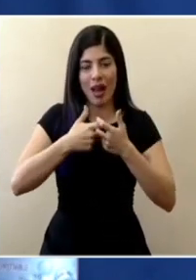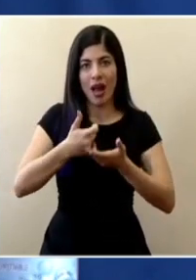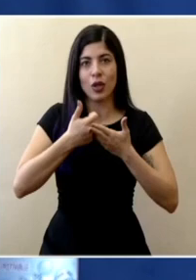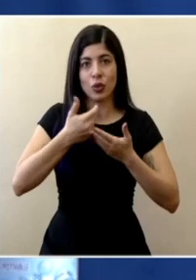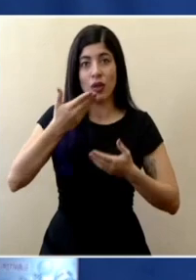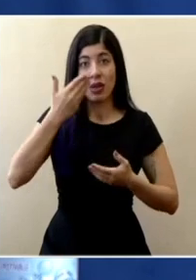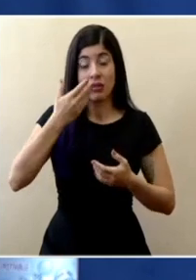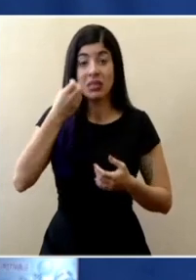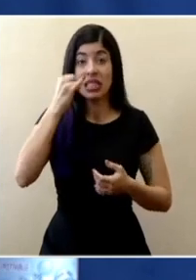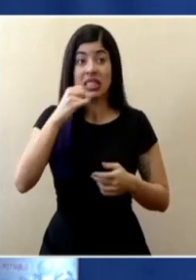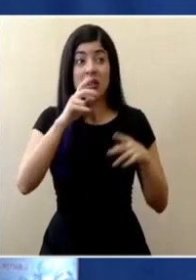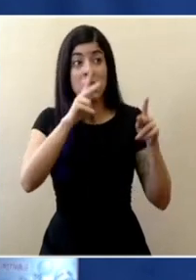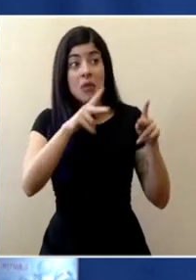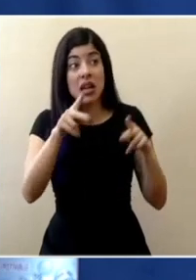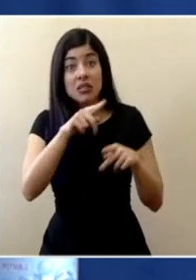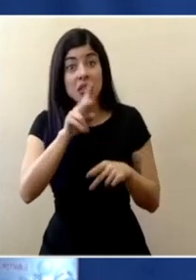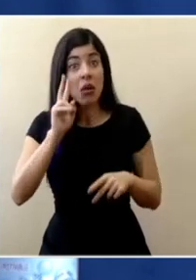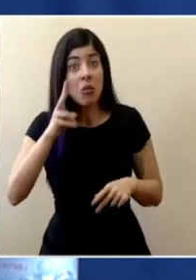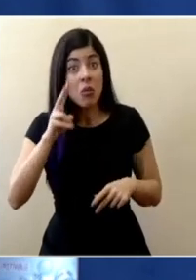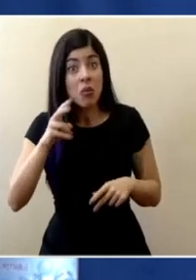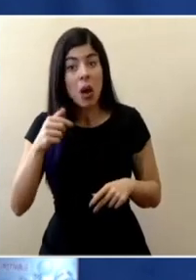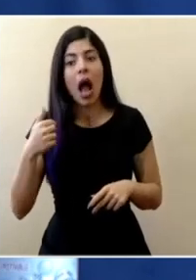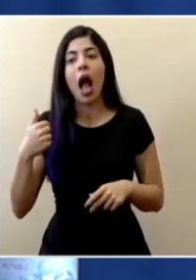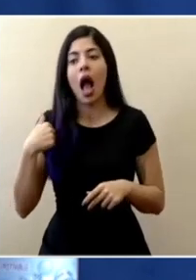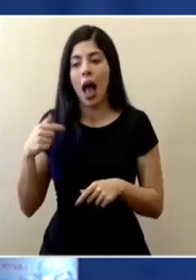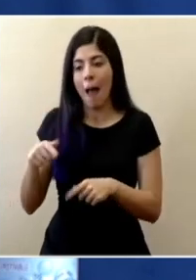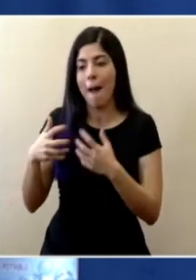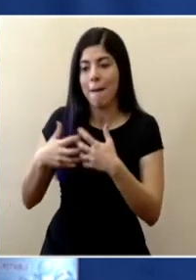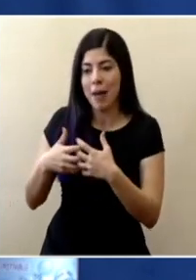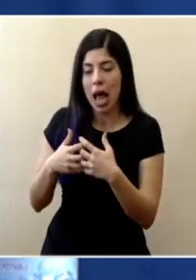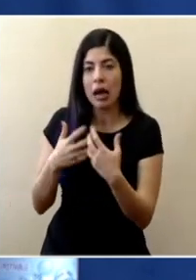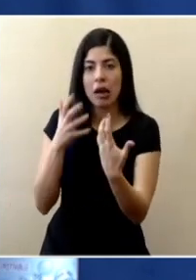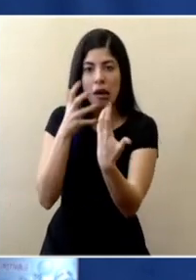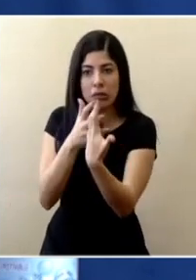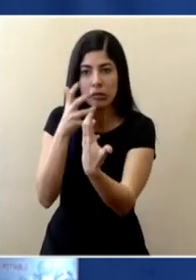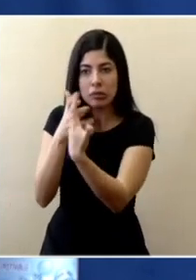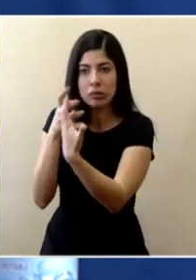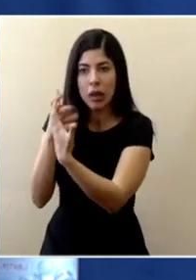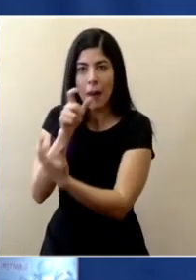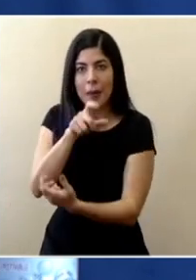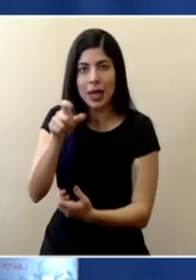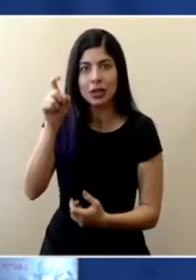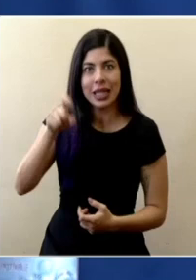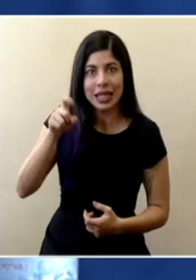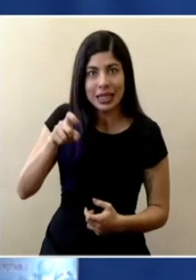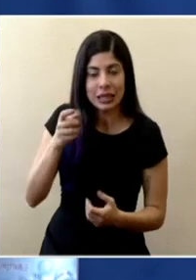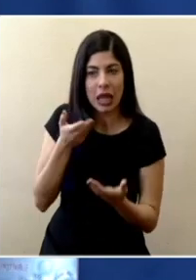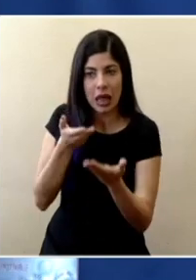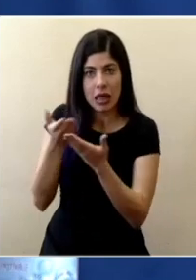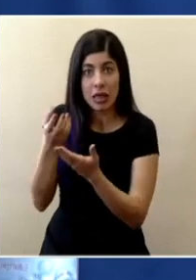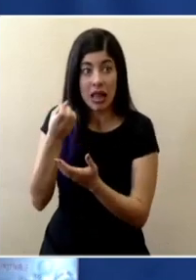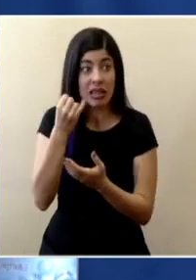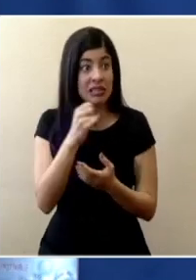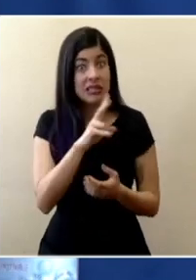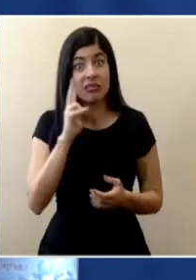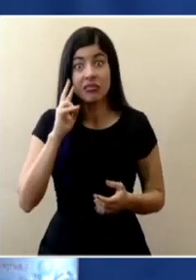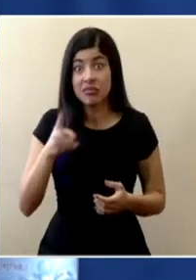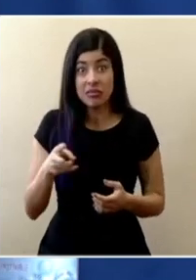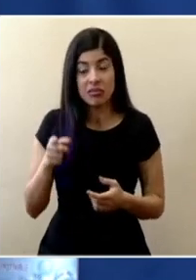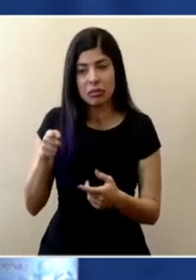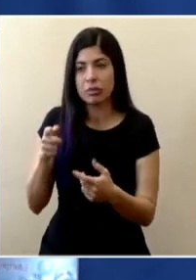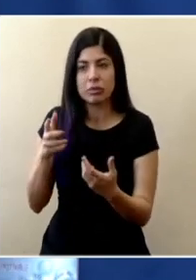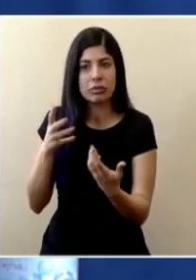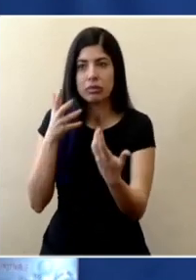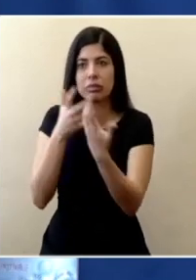responde adecuadamente vamos a poder ofrecer la mayor cantidad de respiradores a la gente que verdaderamente lo va a requerir y eso